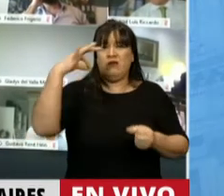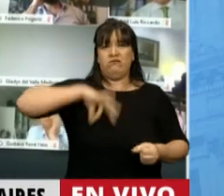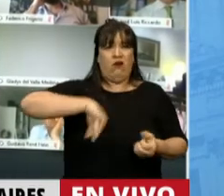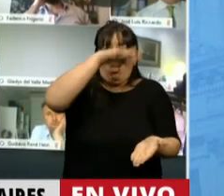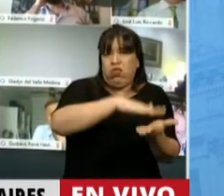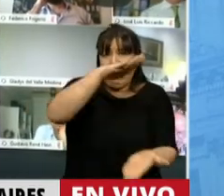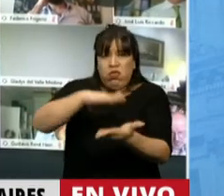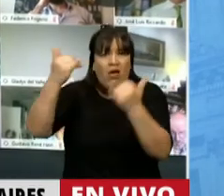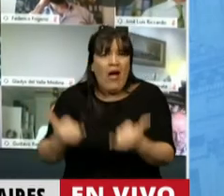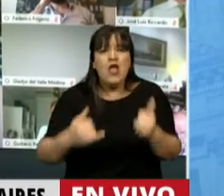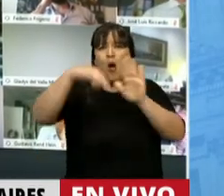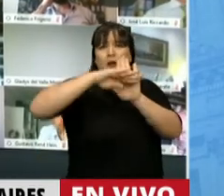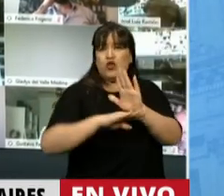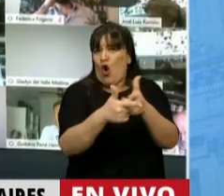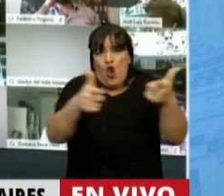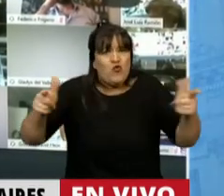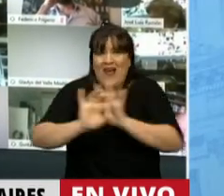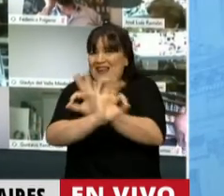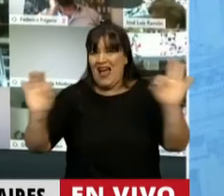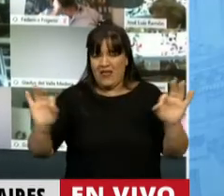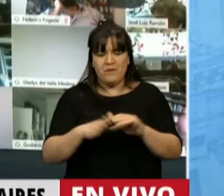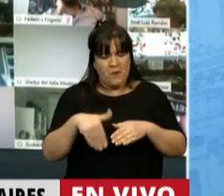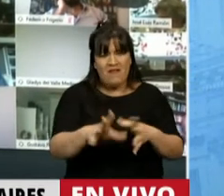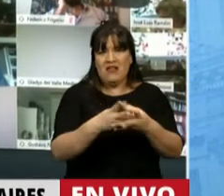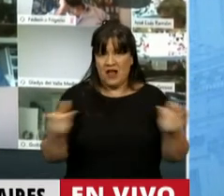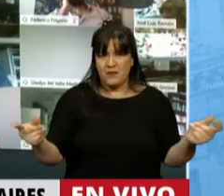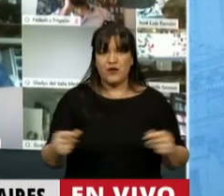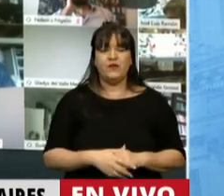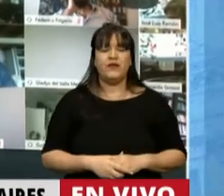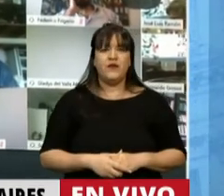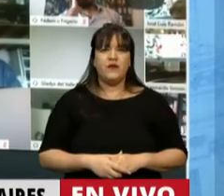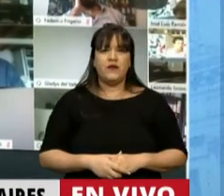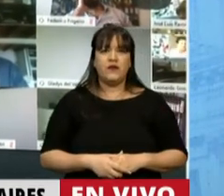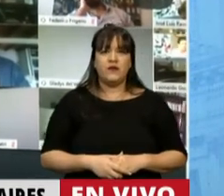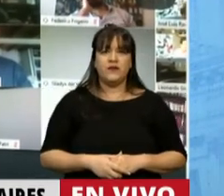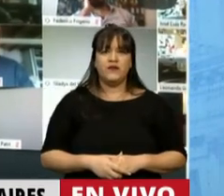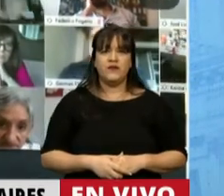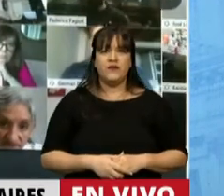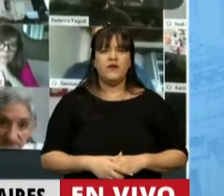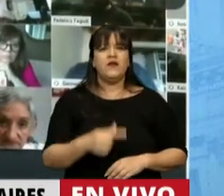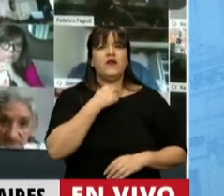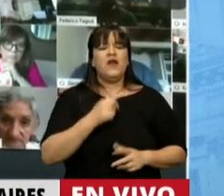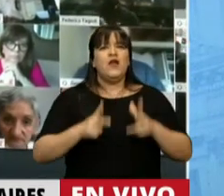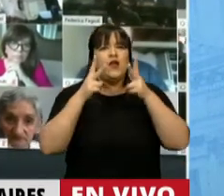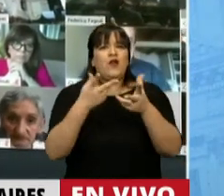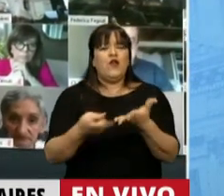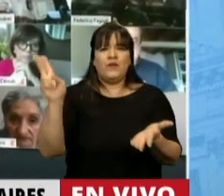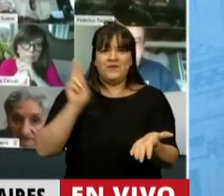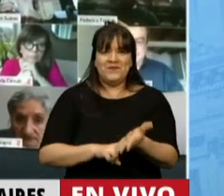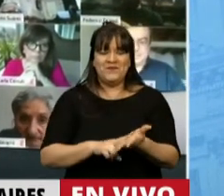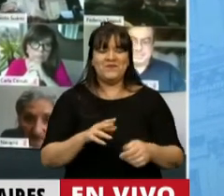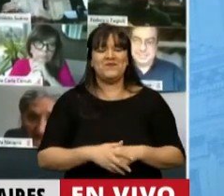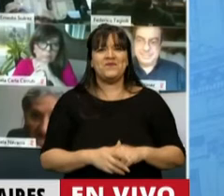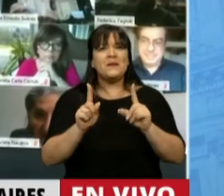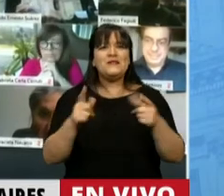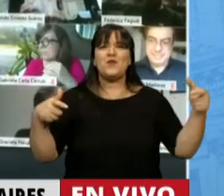doquier y no hay protocolos por ningún lado. Para cerrar, quiero repetir lo que